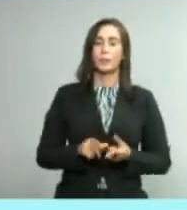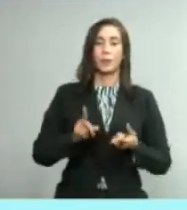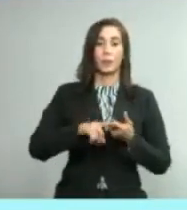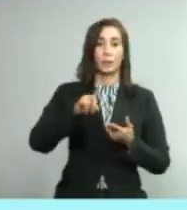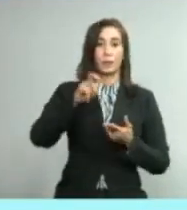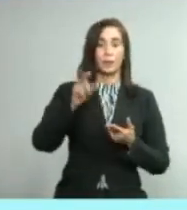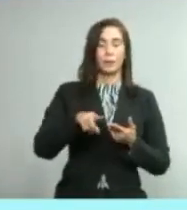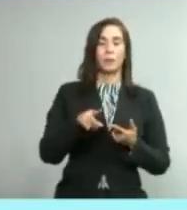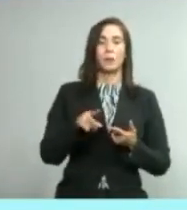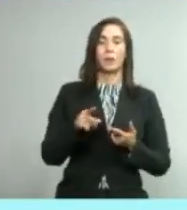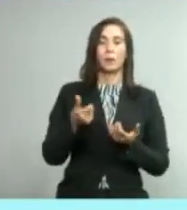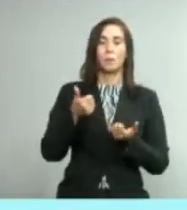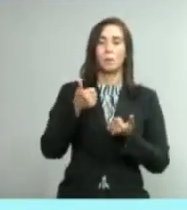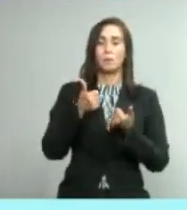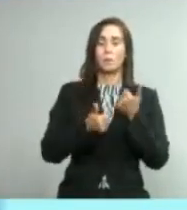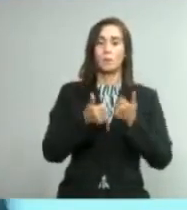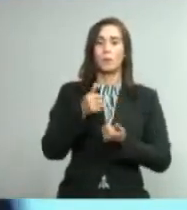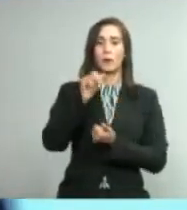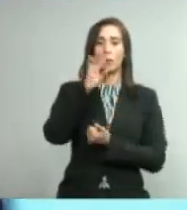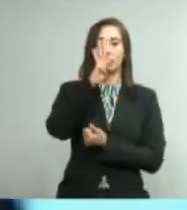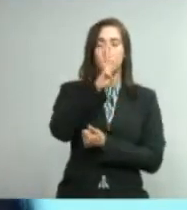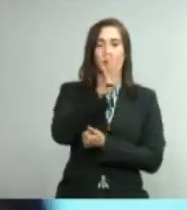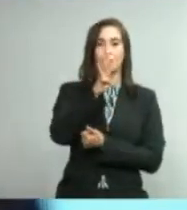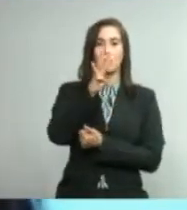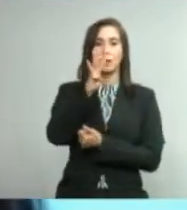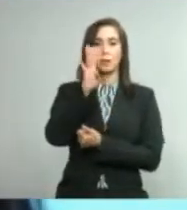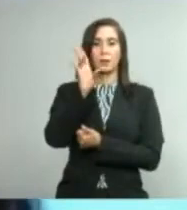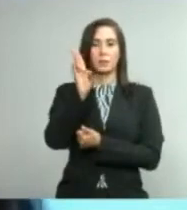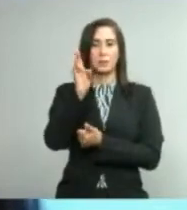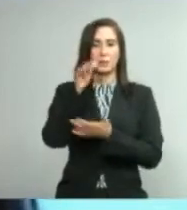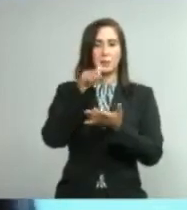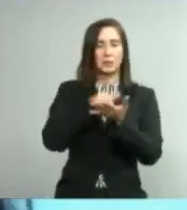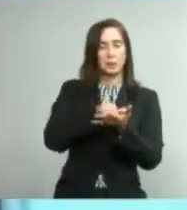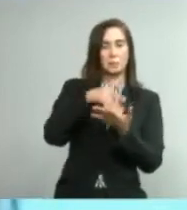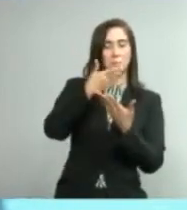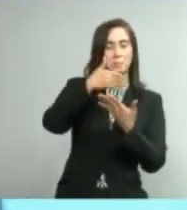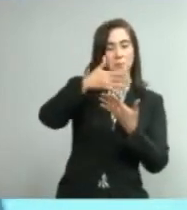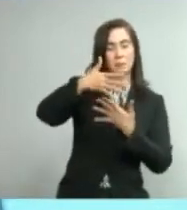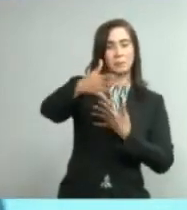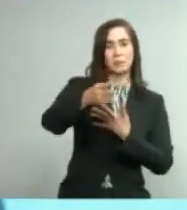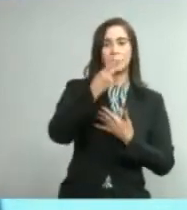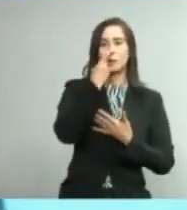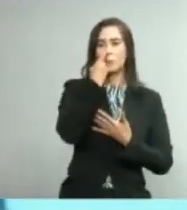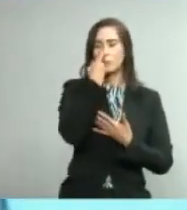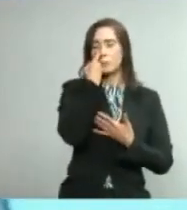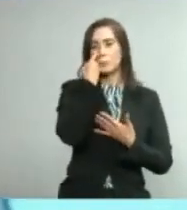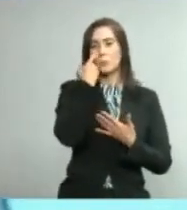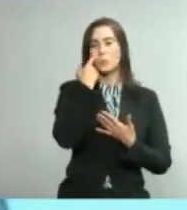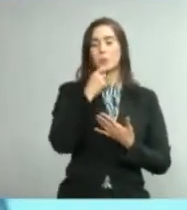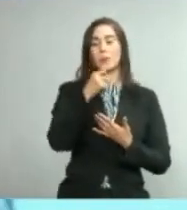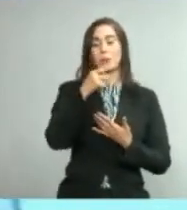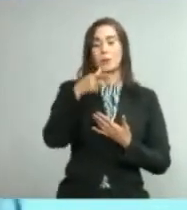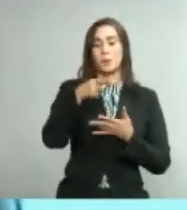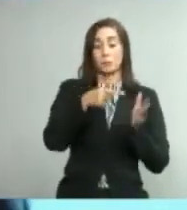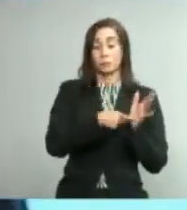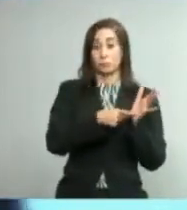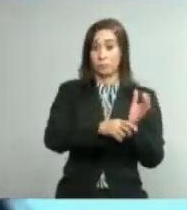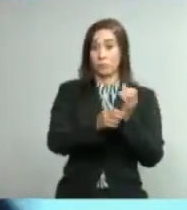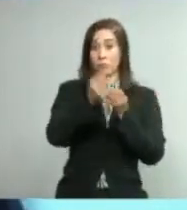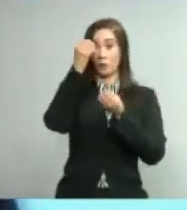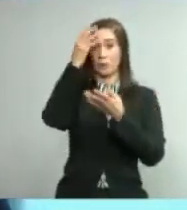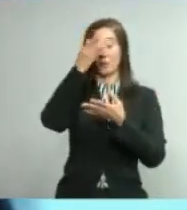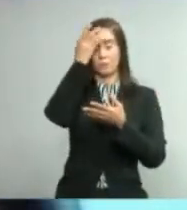¿cuál de las 47 mil y tantos pruebas que se han procesado hasta este momento, que se han reportado